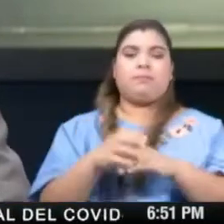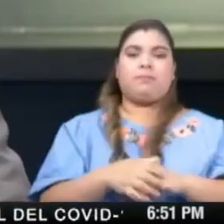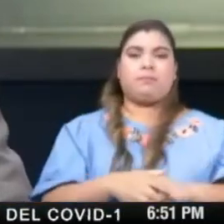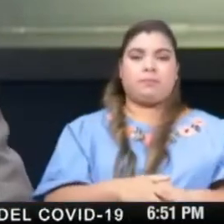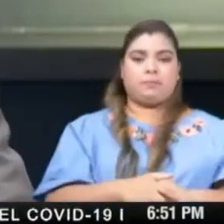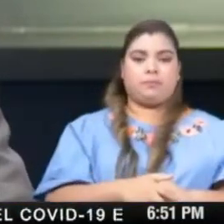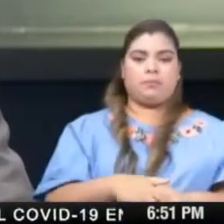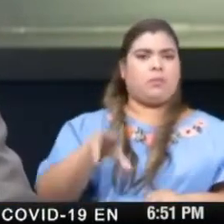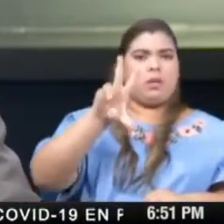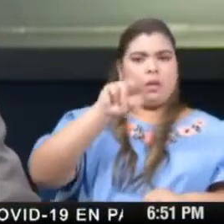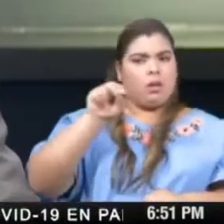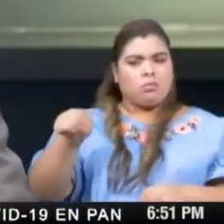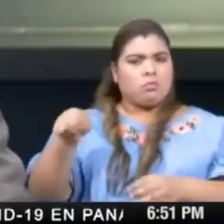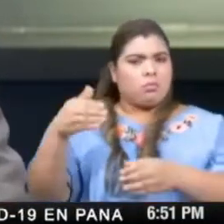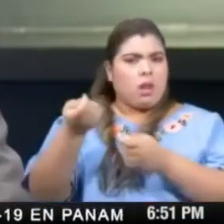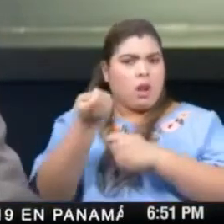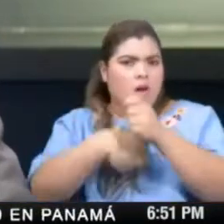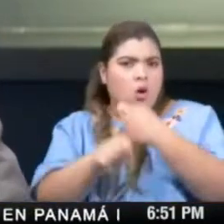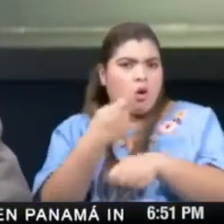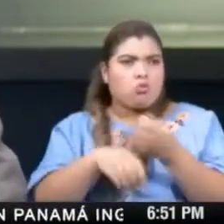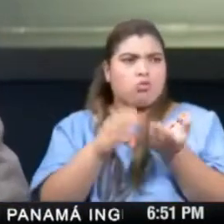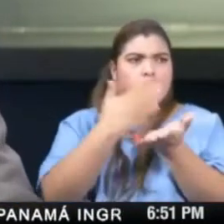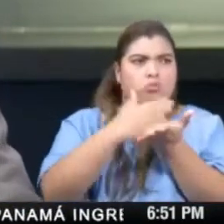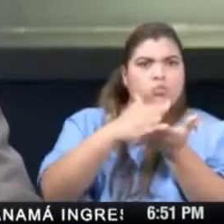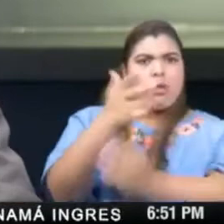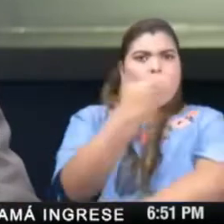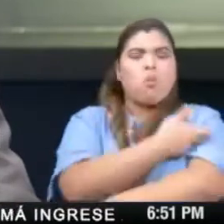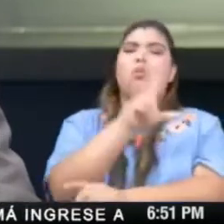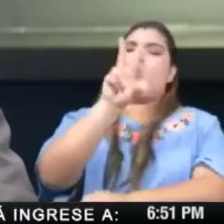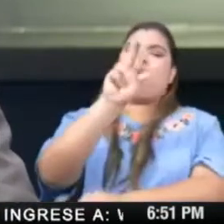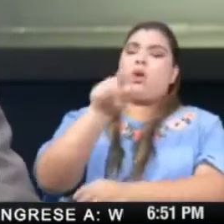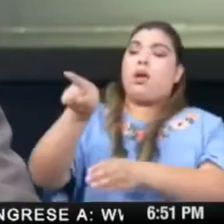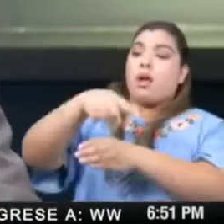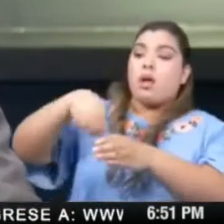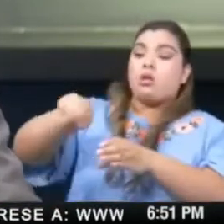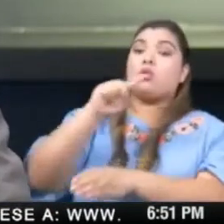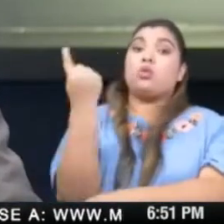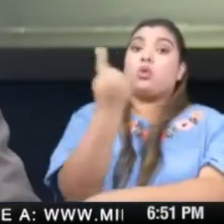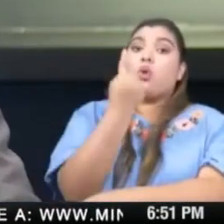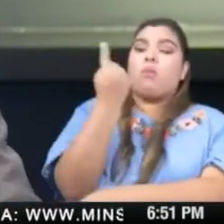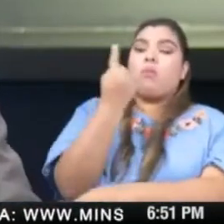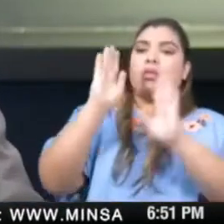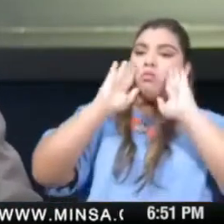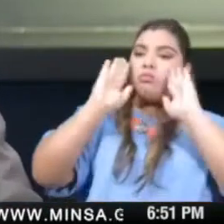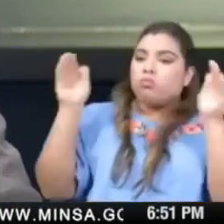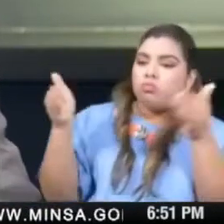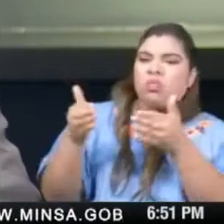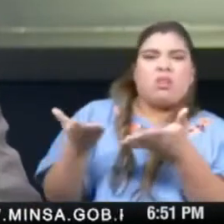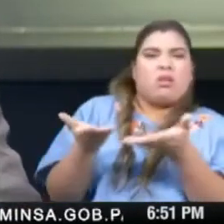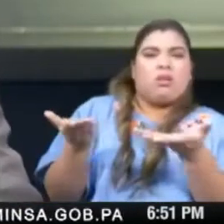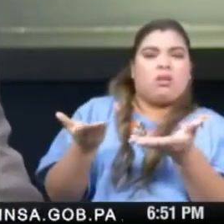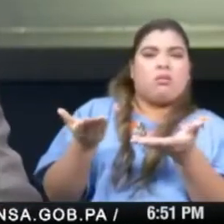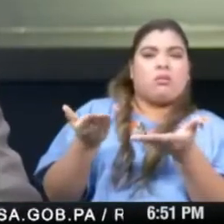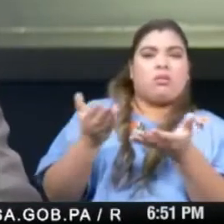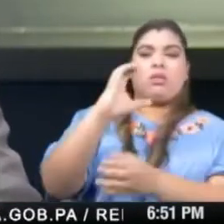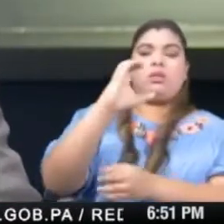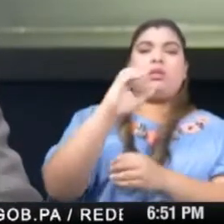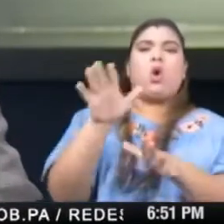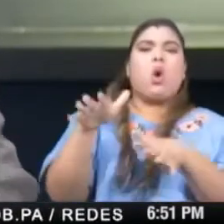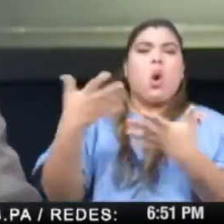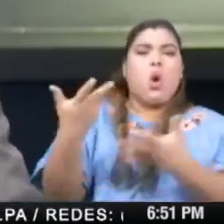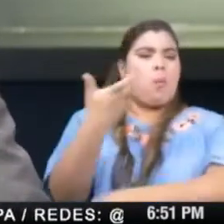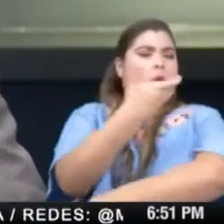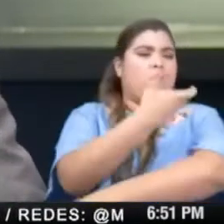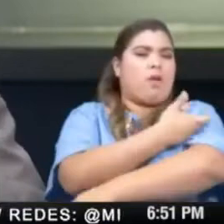nada que ver con ningún tipo de comercio. Ellos solamente se van a dedicar a lo que es la operativización